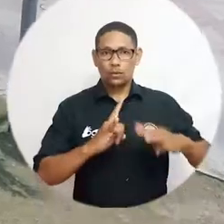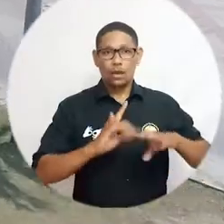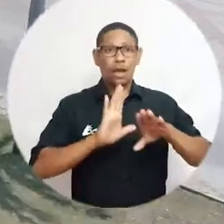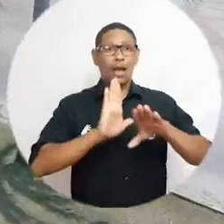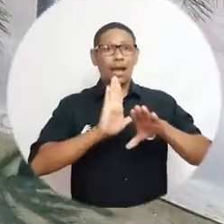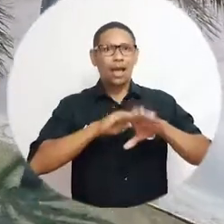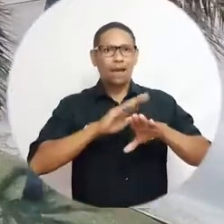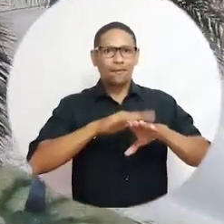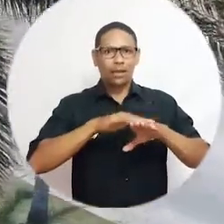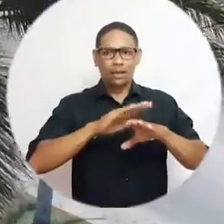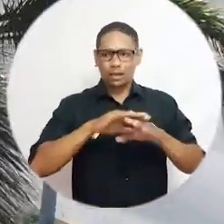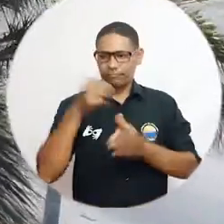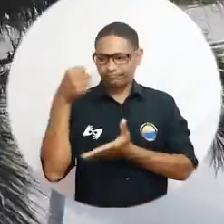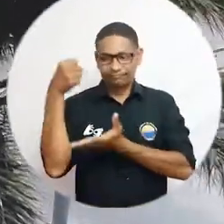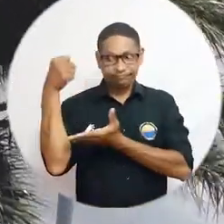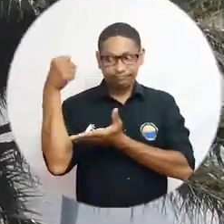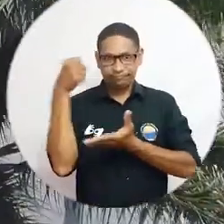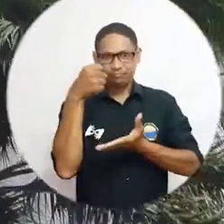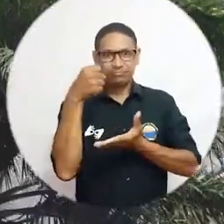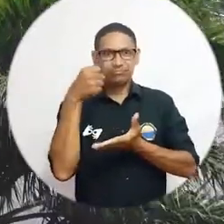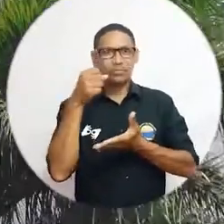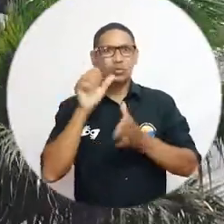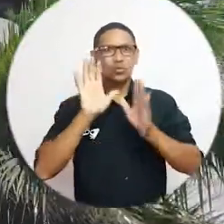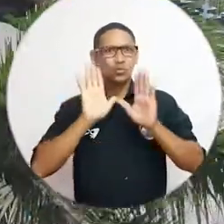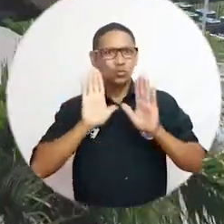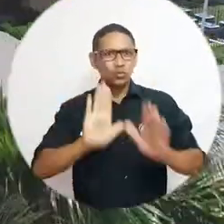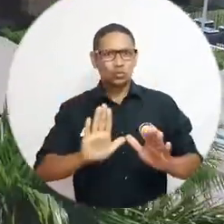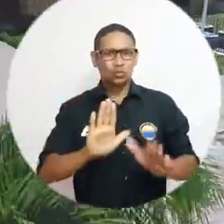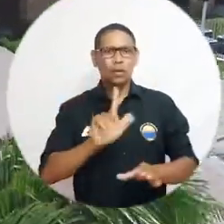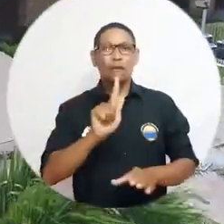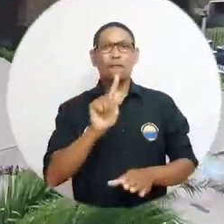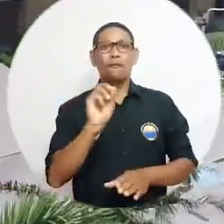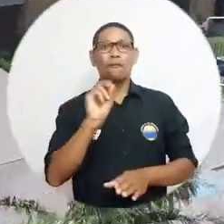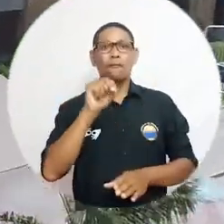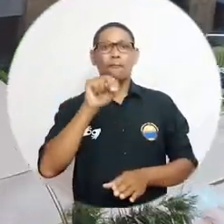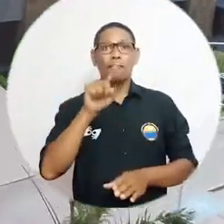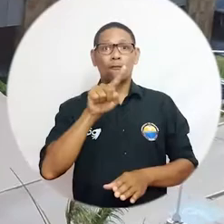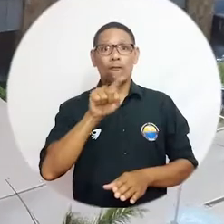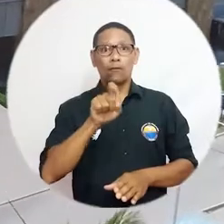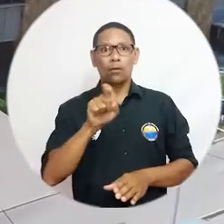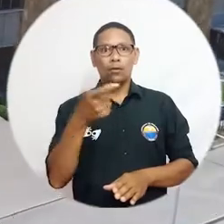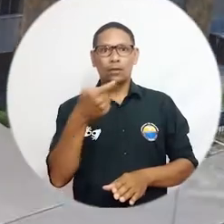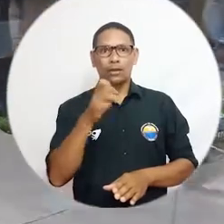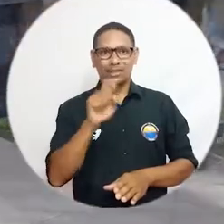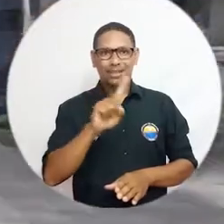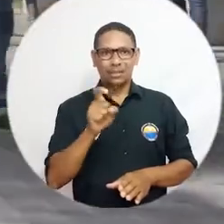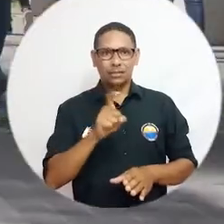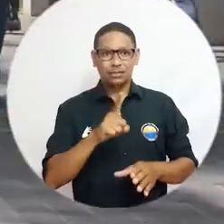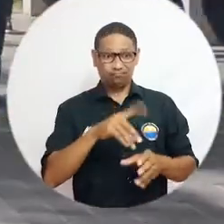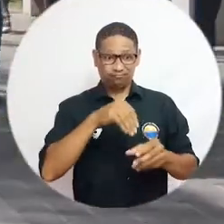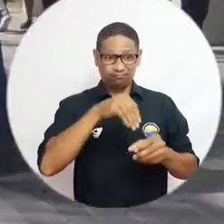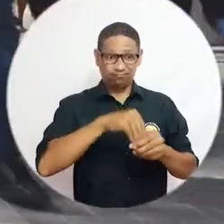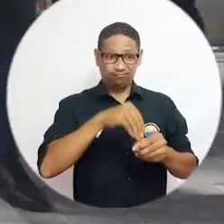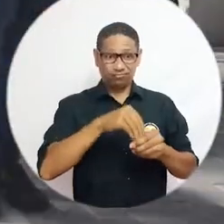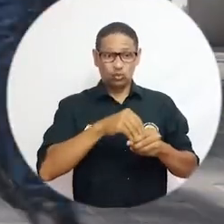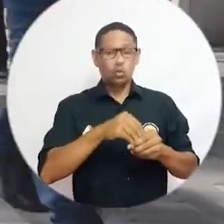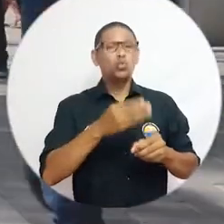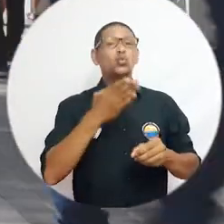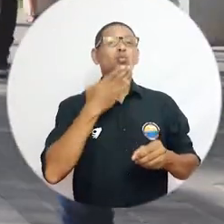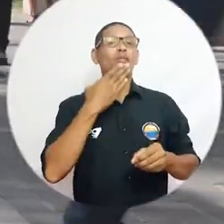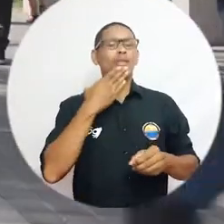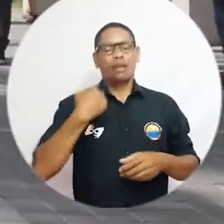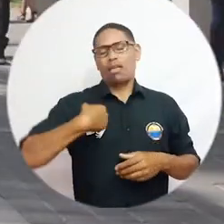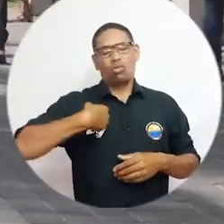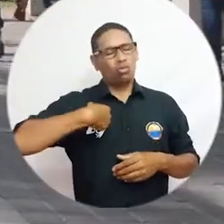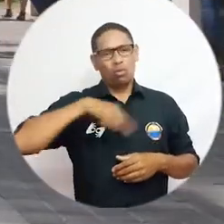La Universidad del Magdalena anunció que los recursos del Fondo para la Gratuidad de la Educación Superior Fonges son insuficientes para lograr la matrícula